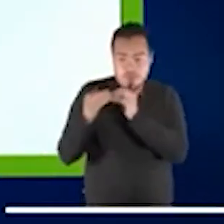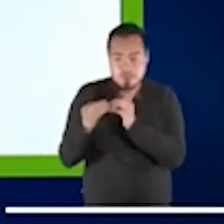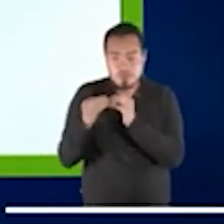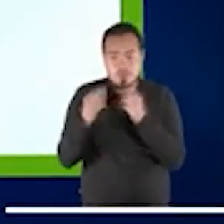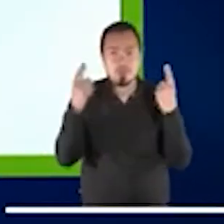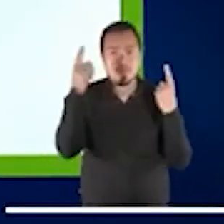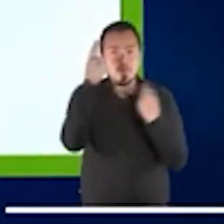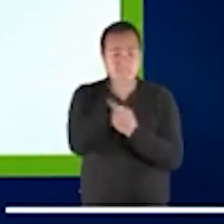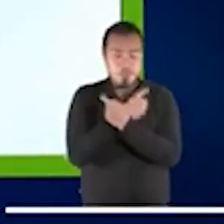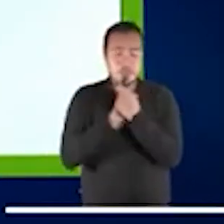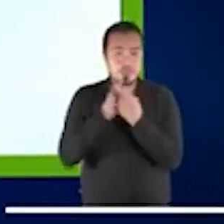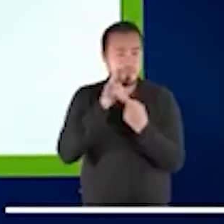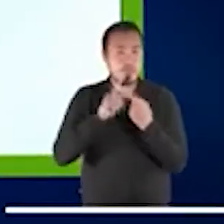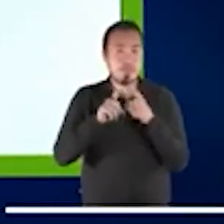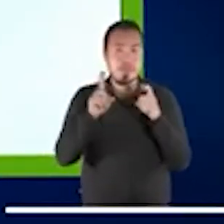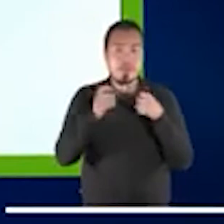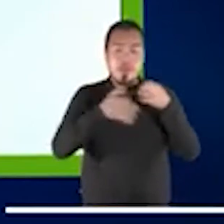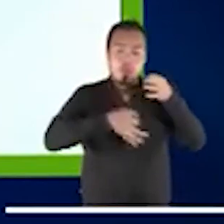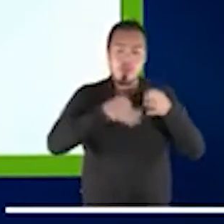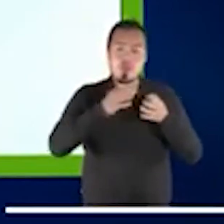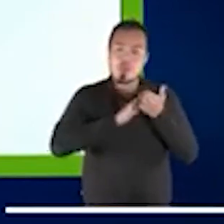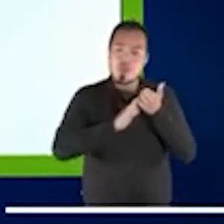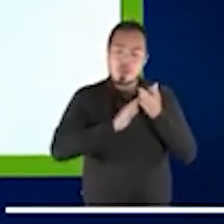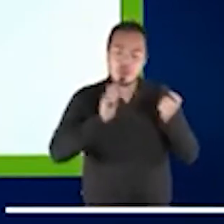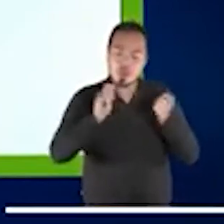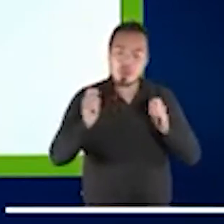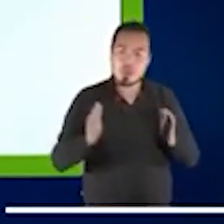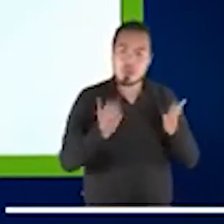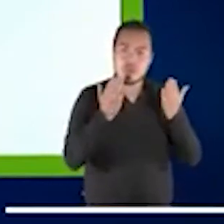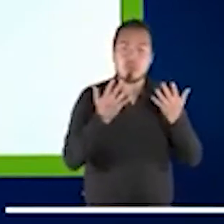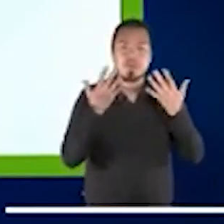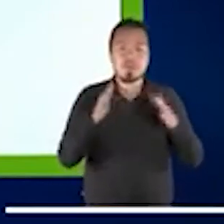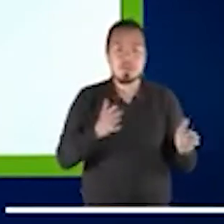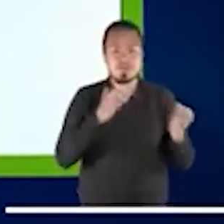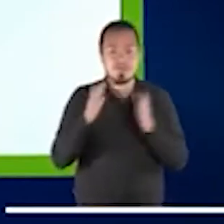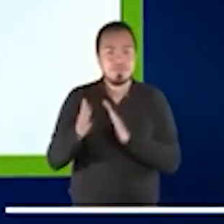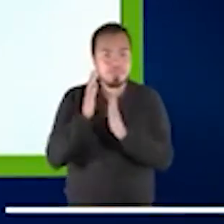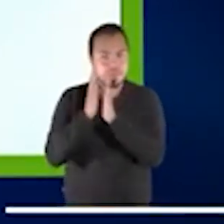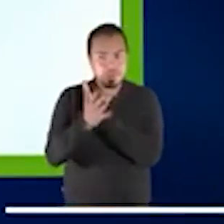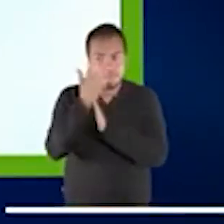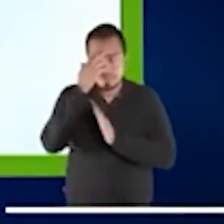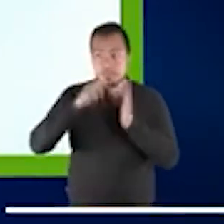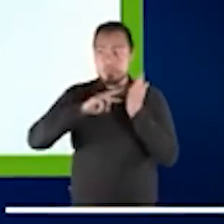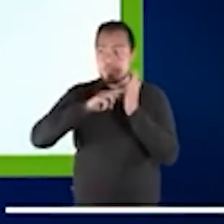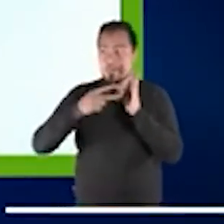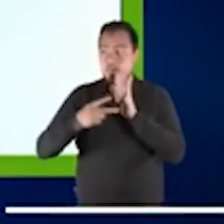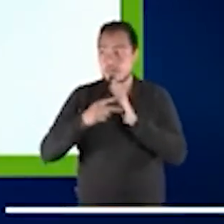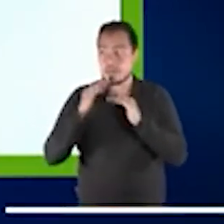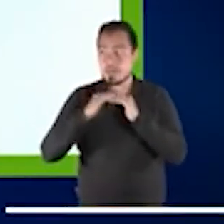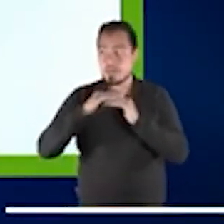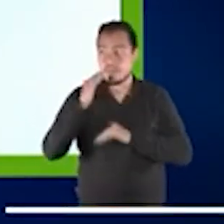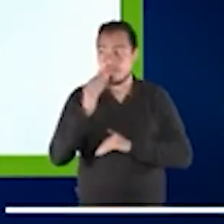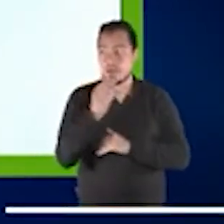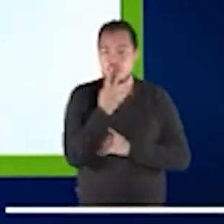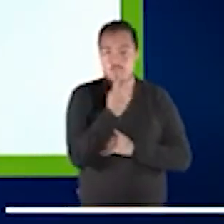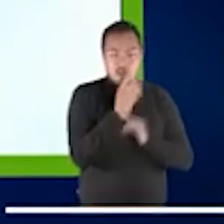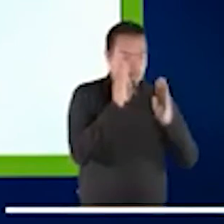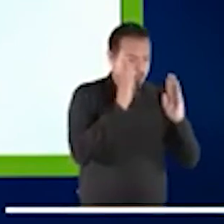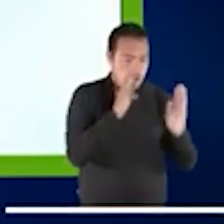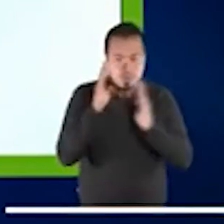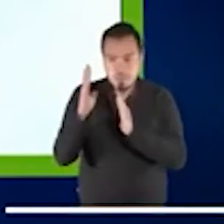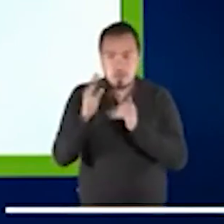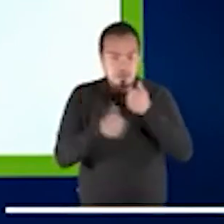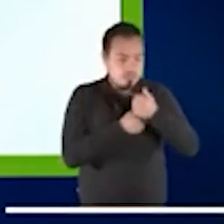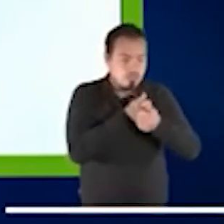restaurativa y las definiciones también son orientadas en dos diferentes orientaciones.